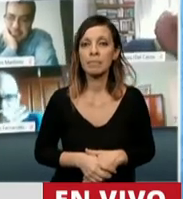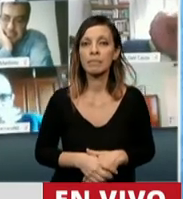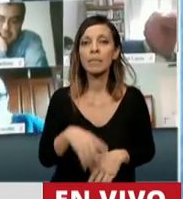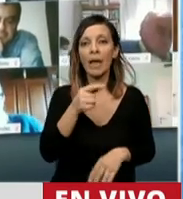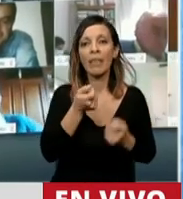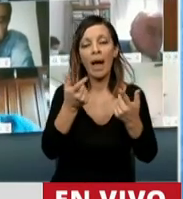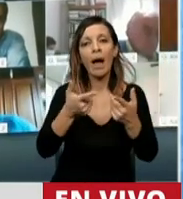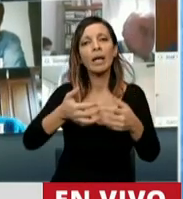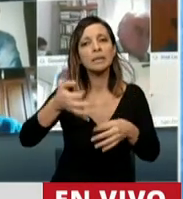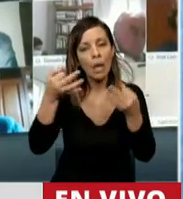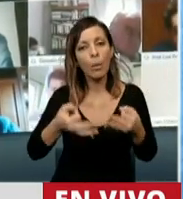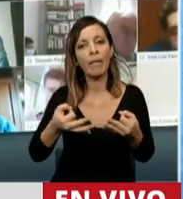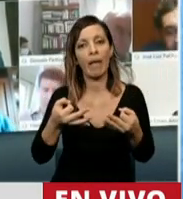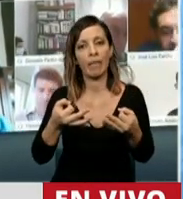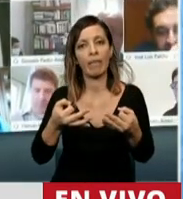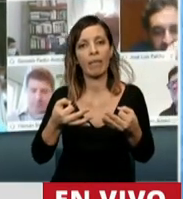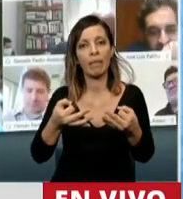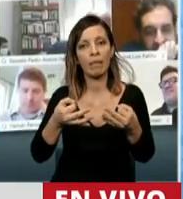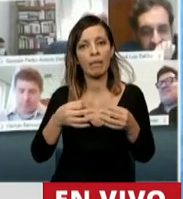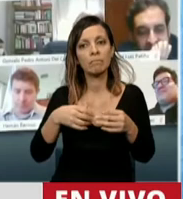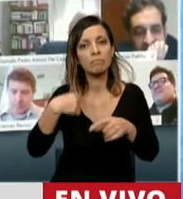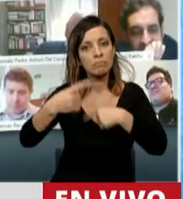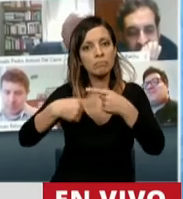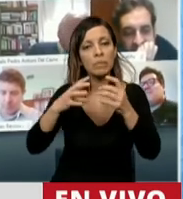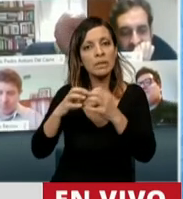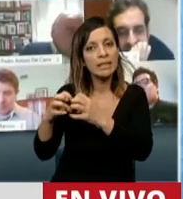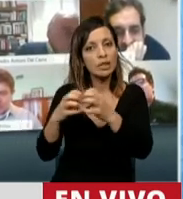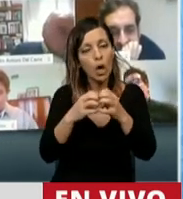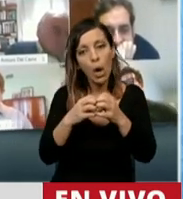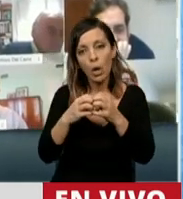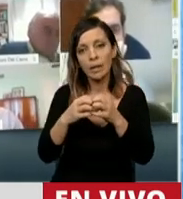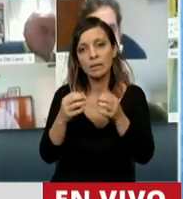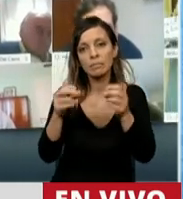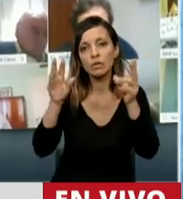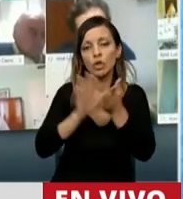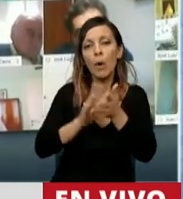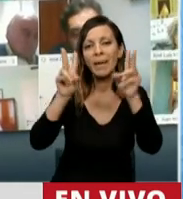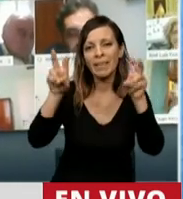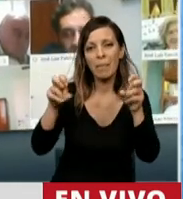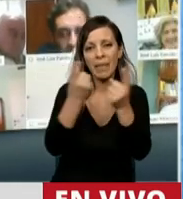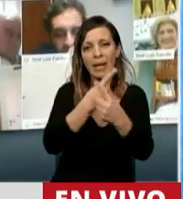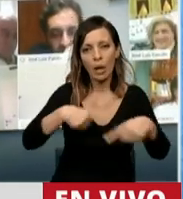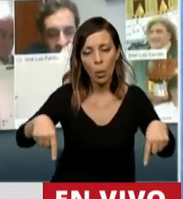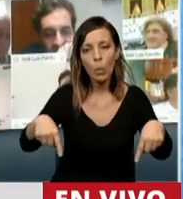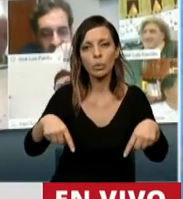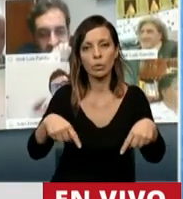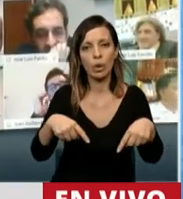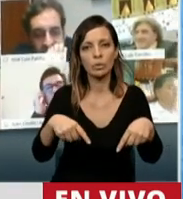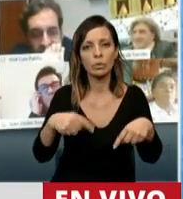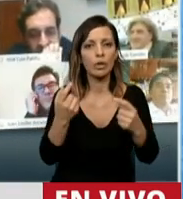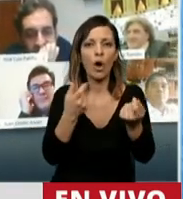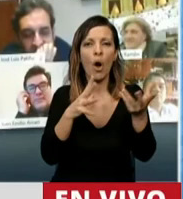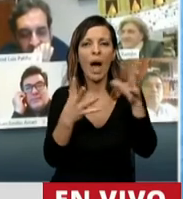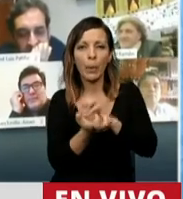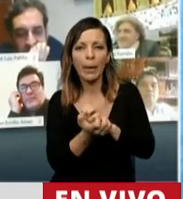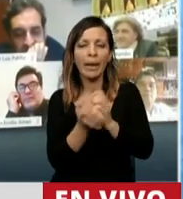asegurando que las sesiones que puedan ser efectuadas de los recursos coparticipables no afecten de ninguna manera